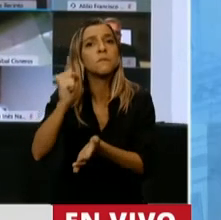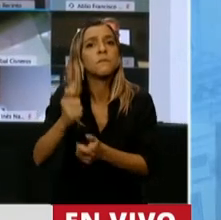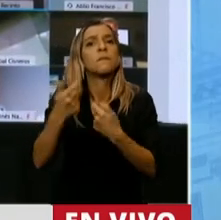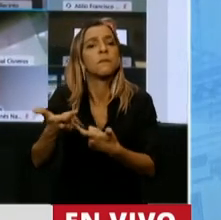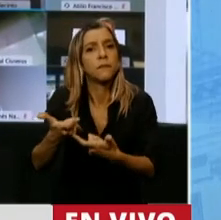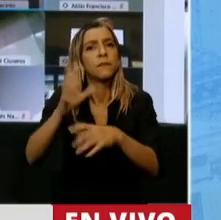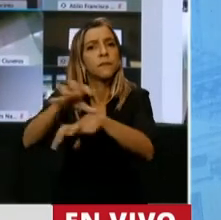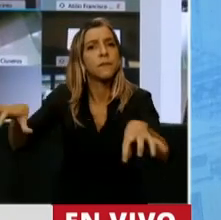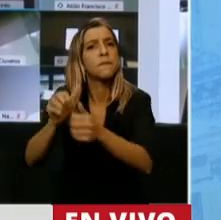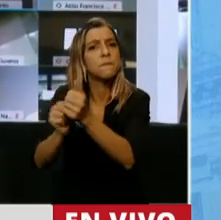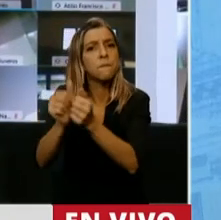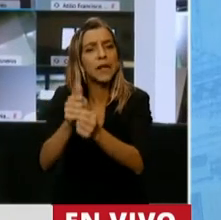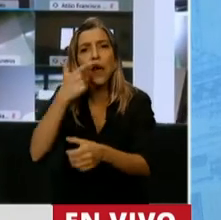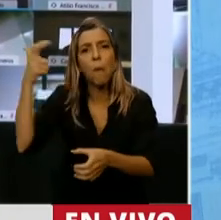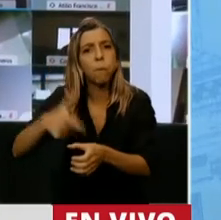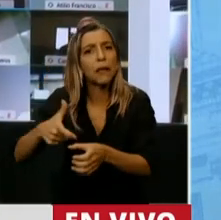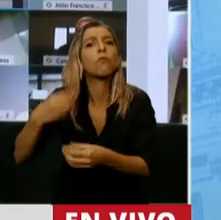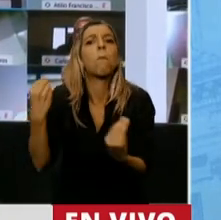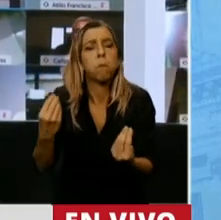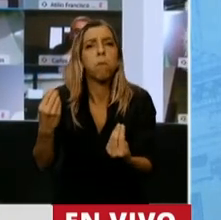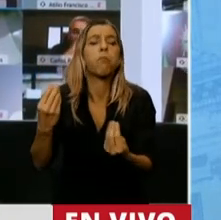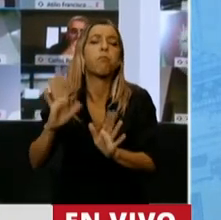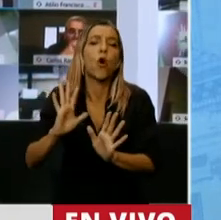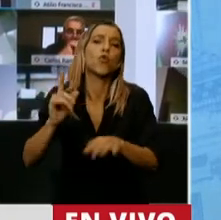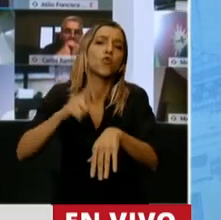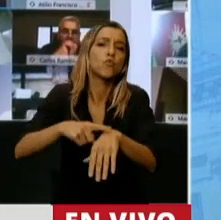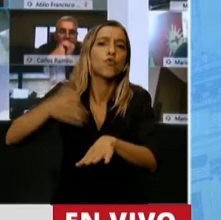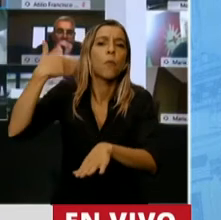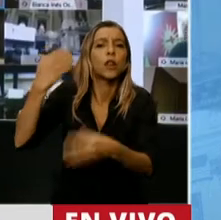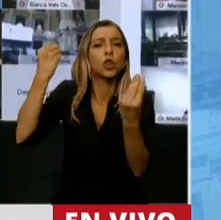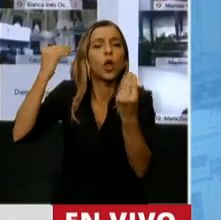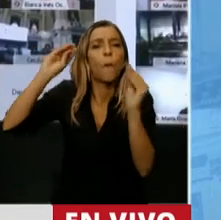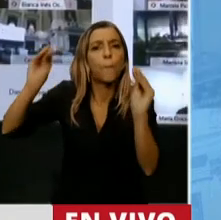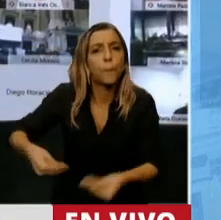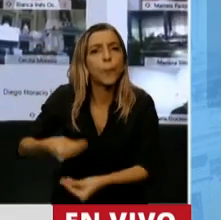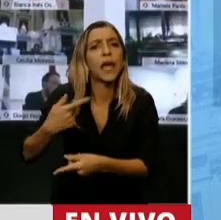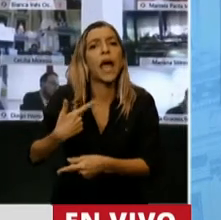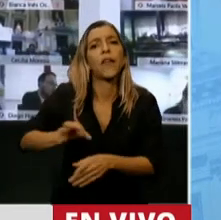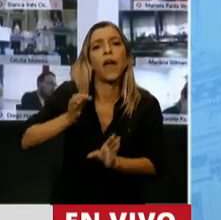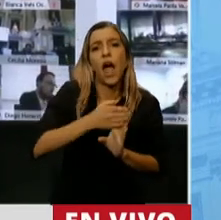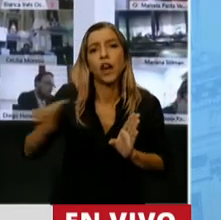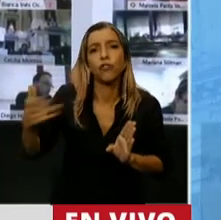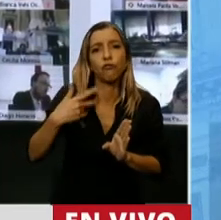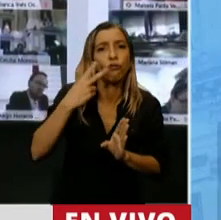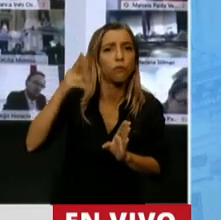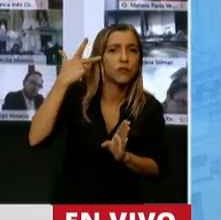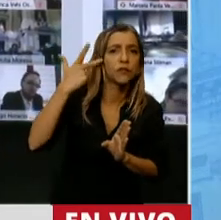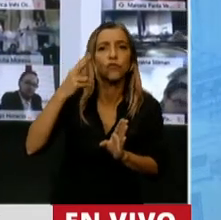para resarcirlas por las pérdidas que tuvieron por la devaluación del 2018 y el 2019, Presidente.